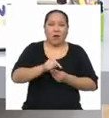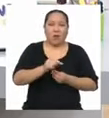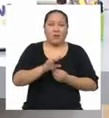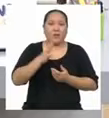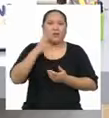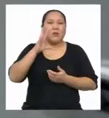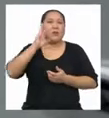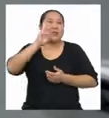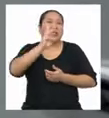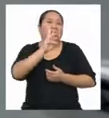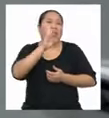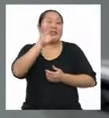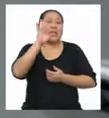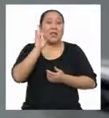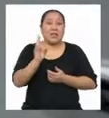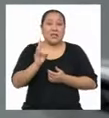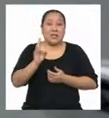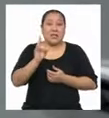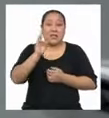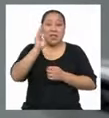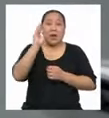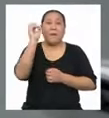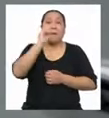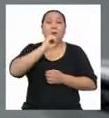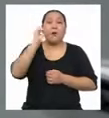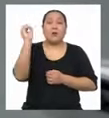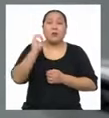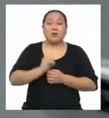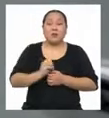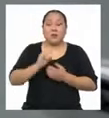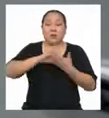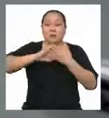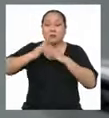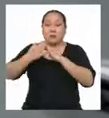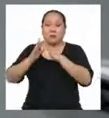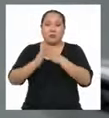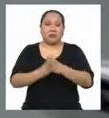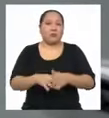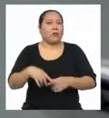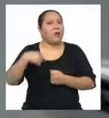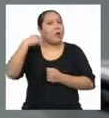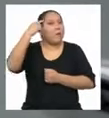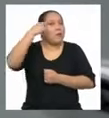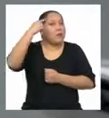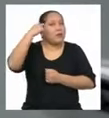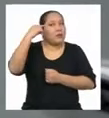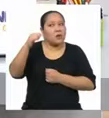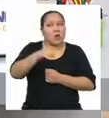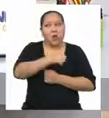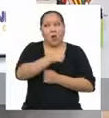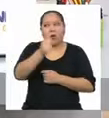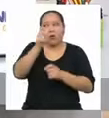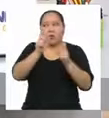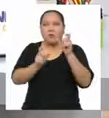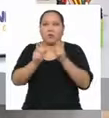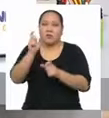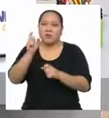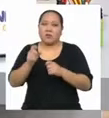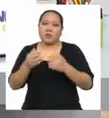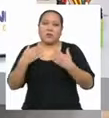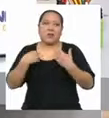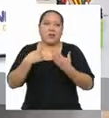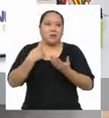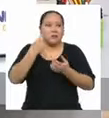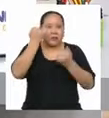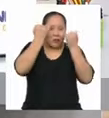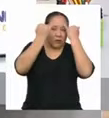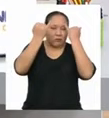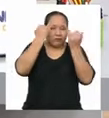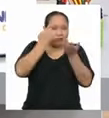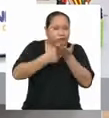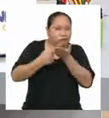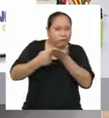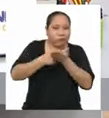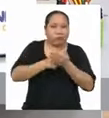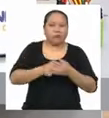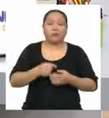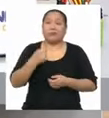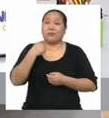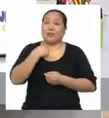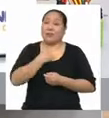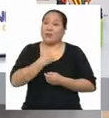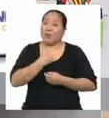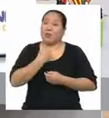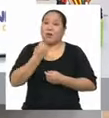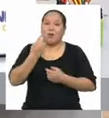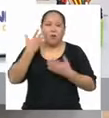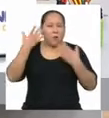población Creo que tus detractores tienen buenos argumentos Ah, sí, pues por eso debo ser